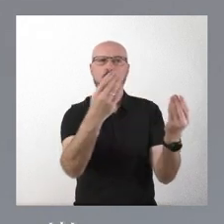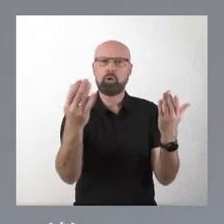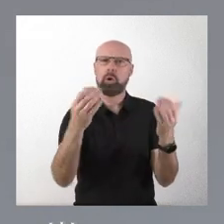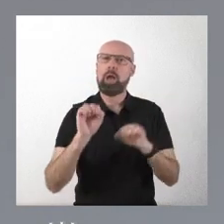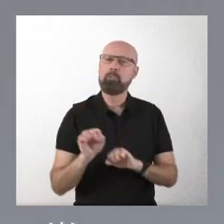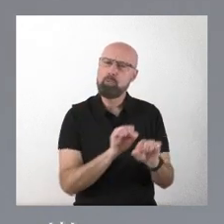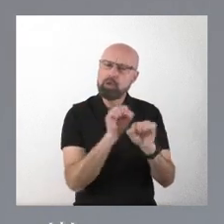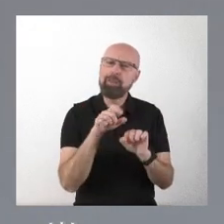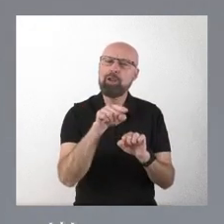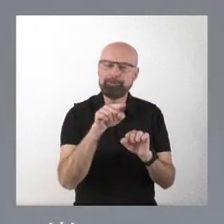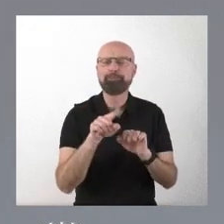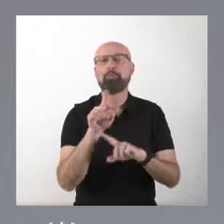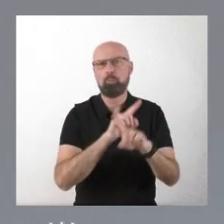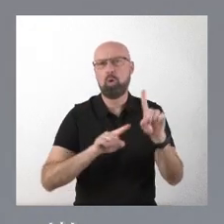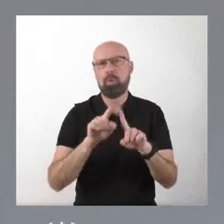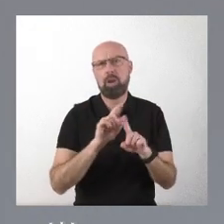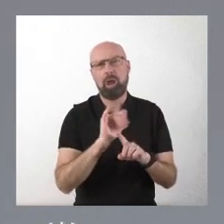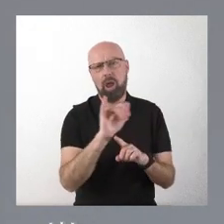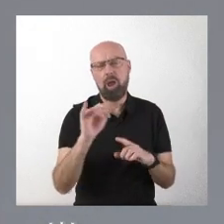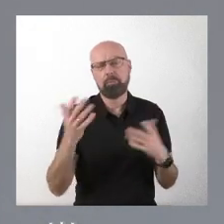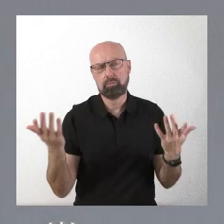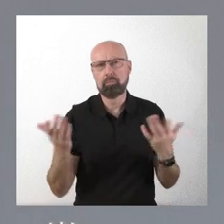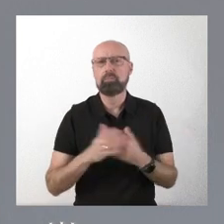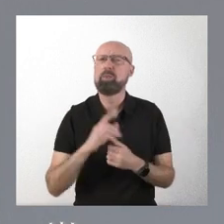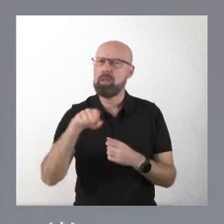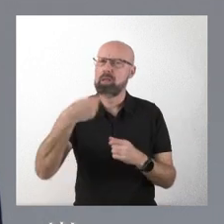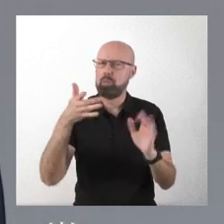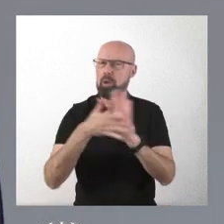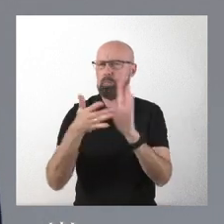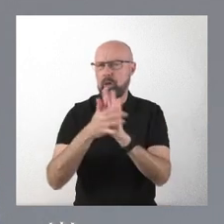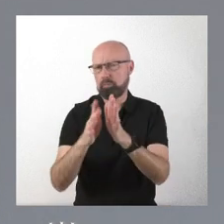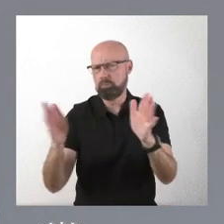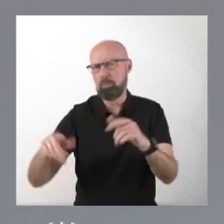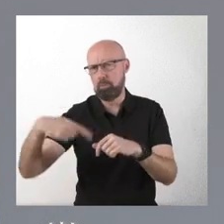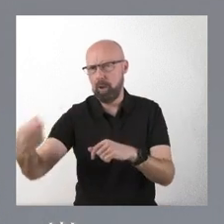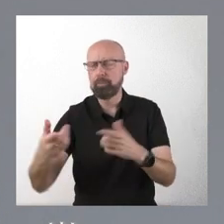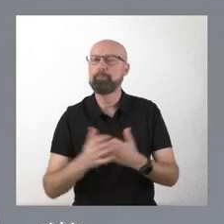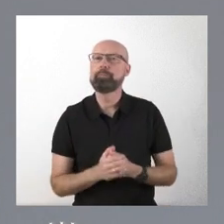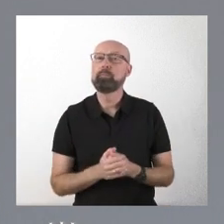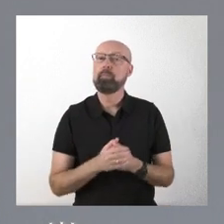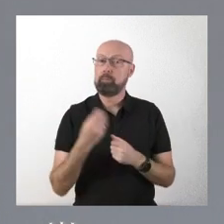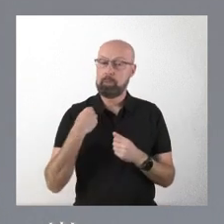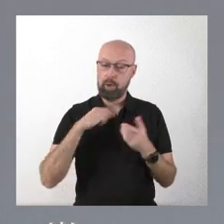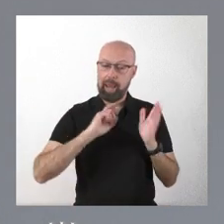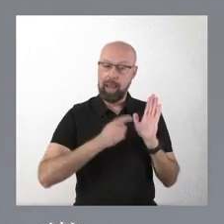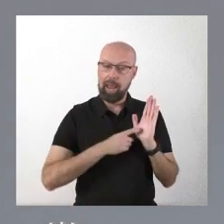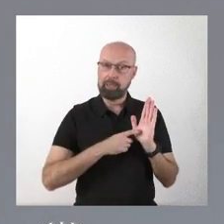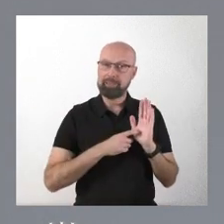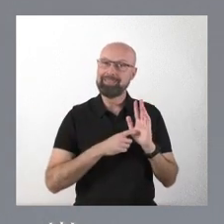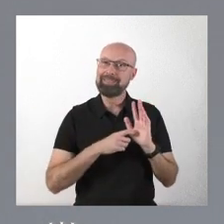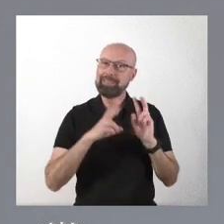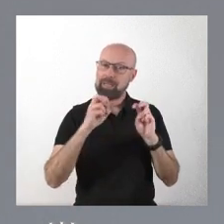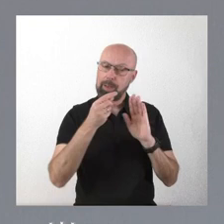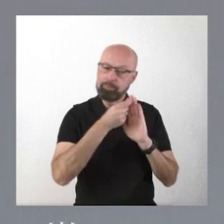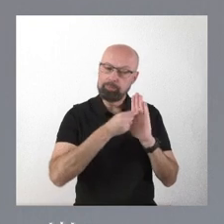problemas. Luego me extenderé más sobre esto. Pero en esta ley las medidas de protección se